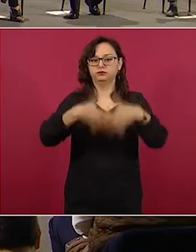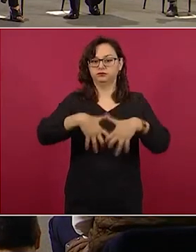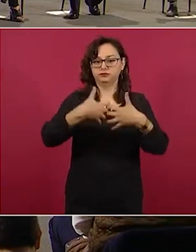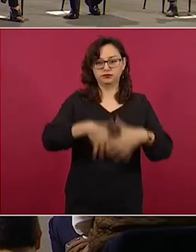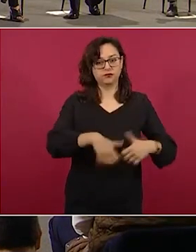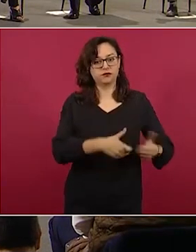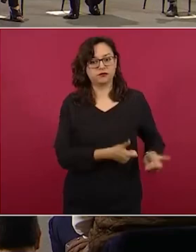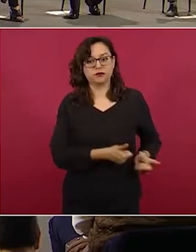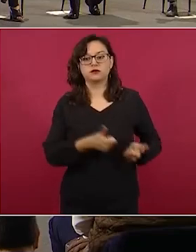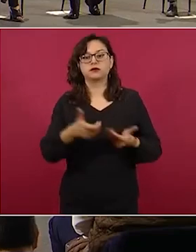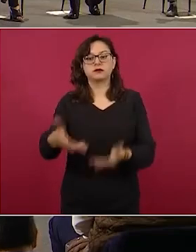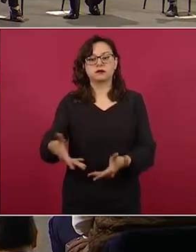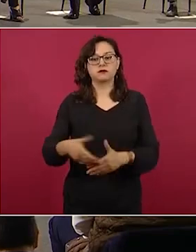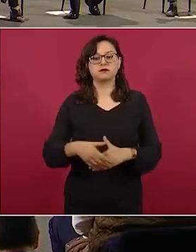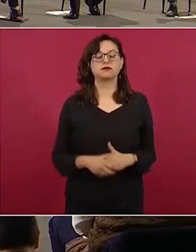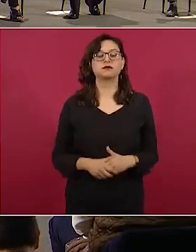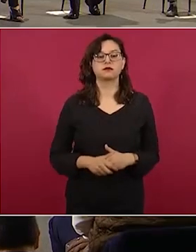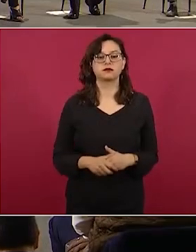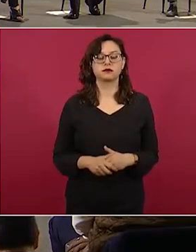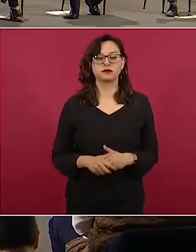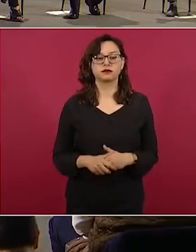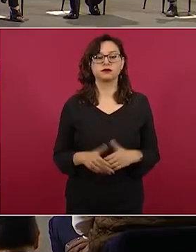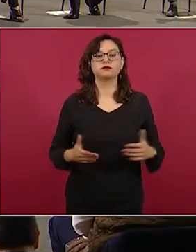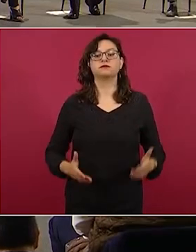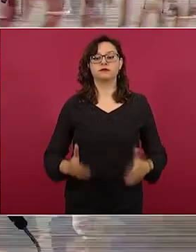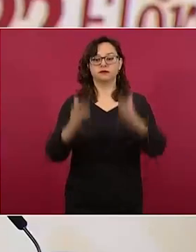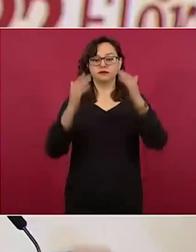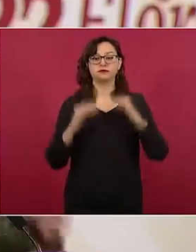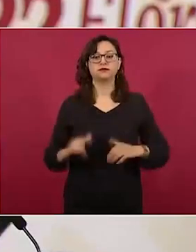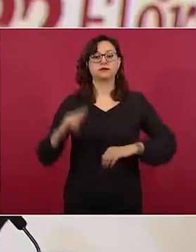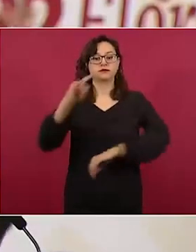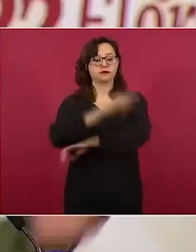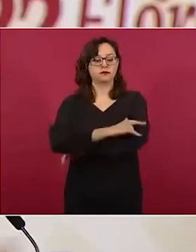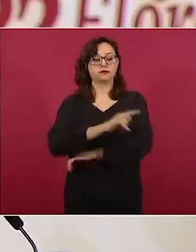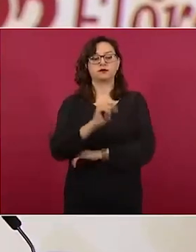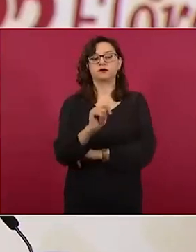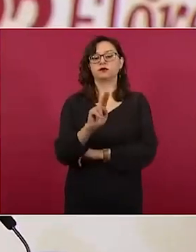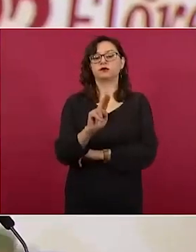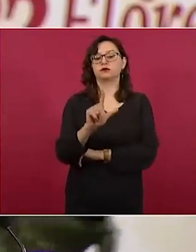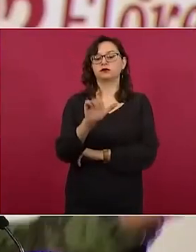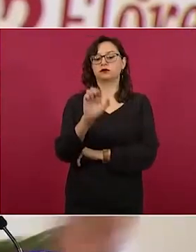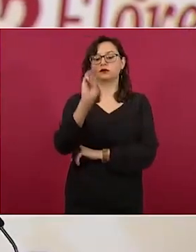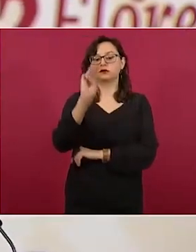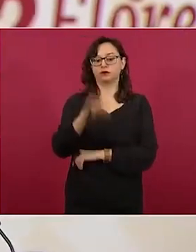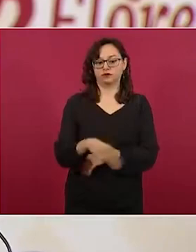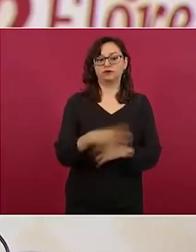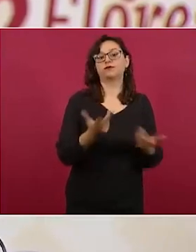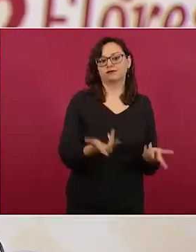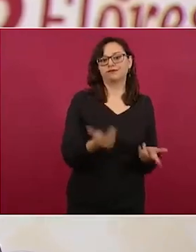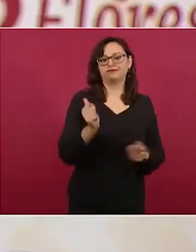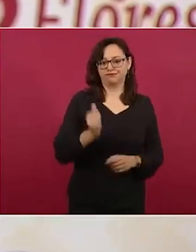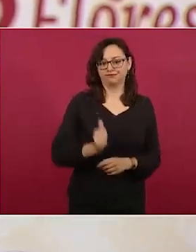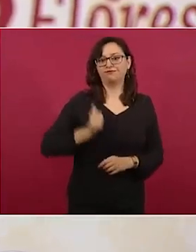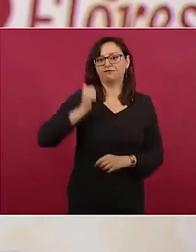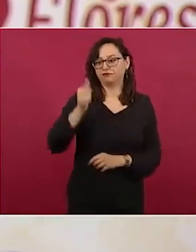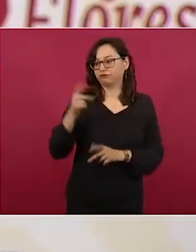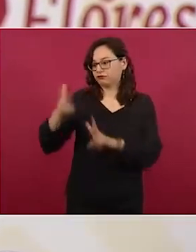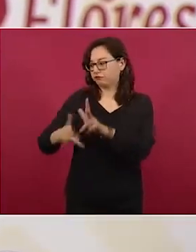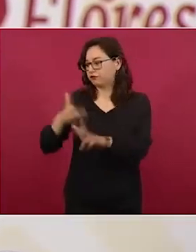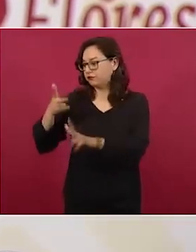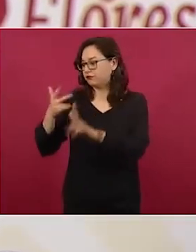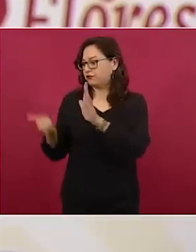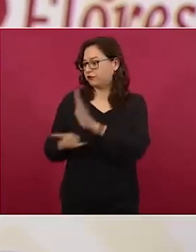Y nos vamos a lo que es la infraestructura aeroportuaria. Aprovechando nuestra presencia en la construcción del Tren Maya, tenemos